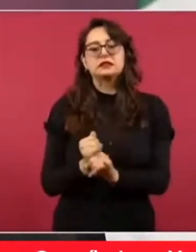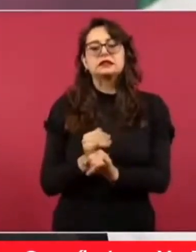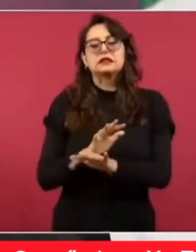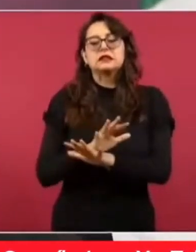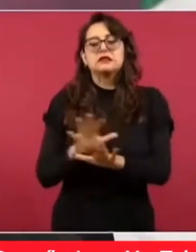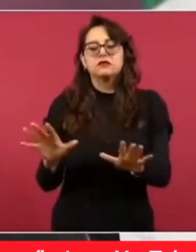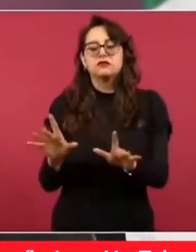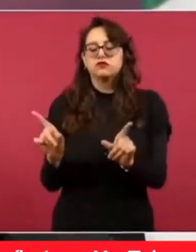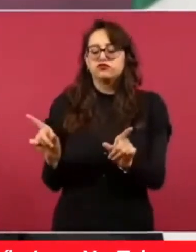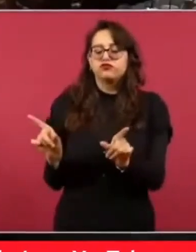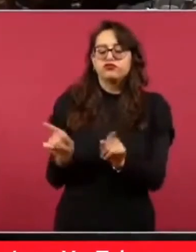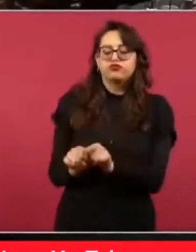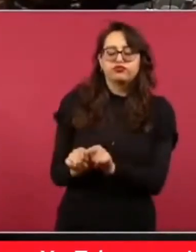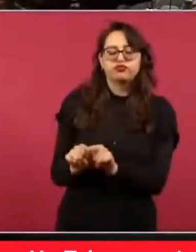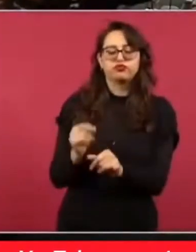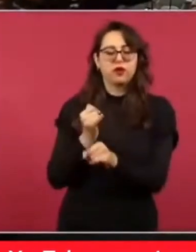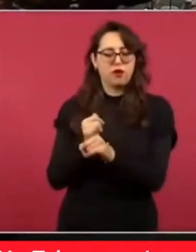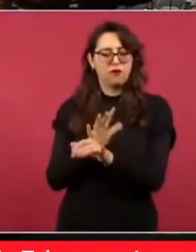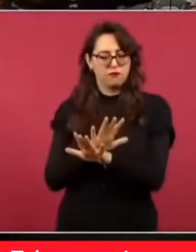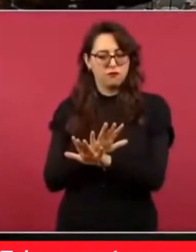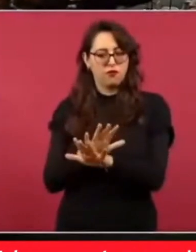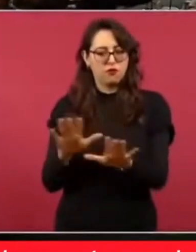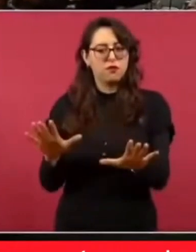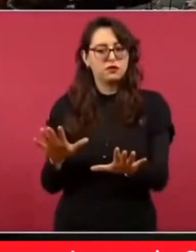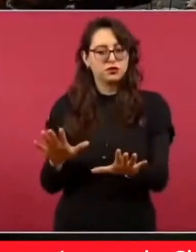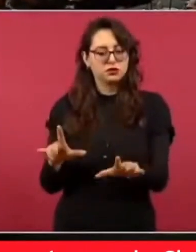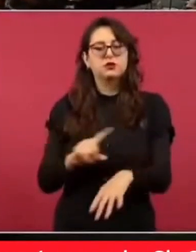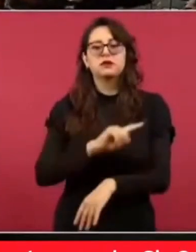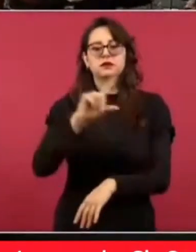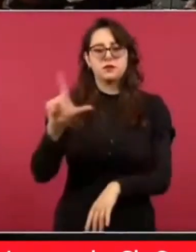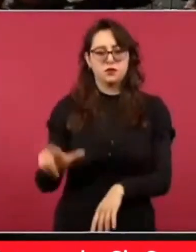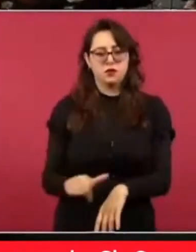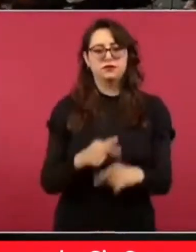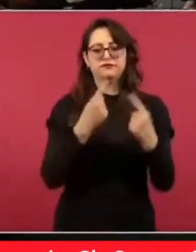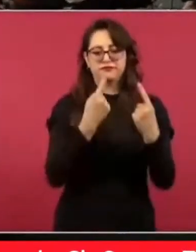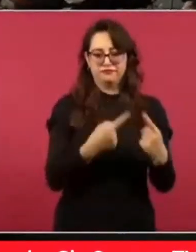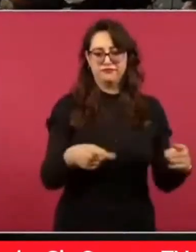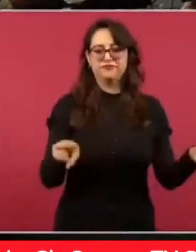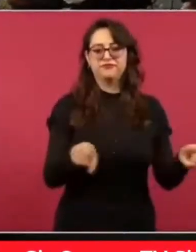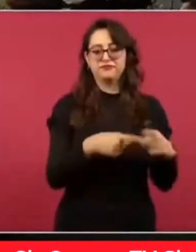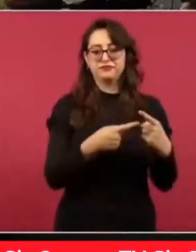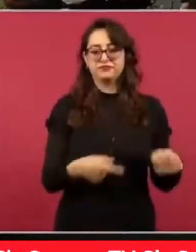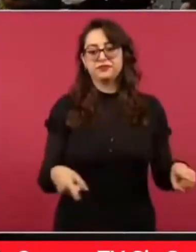porque es miércoles, es el día de la sección de quién es quién y las mentiras.